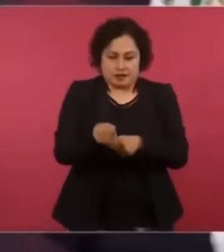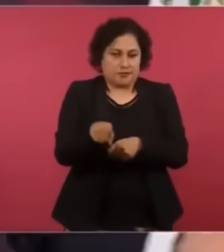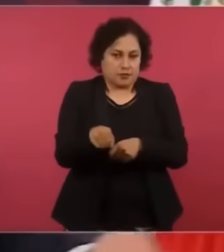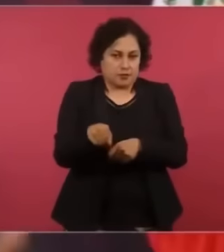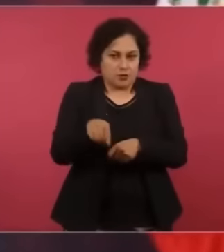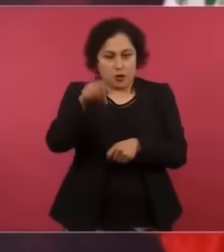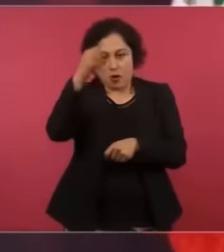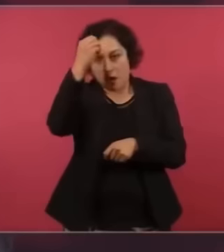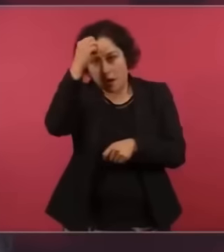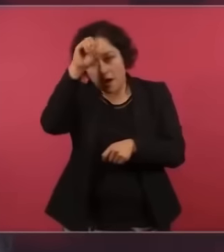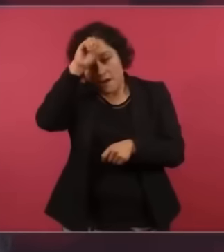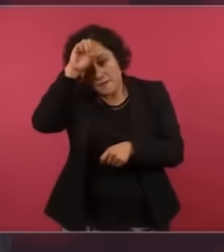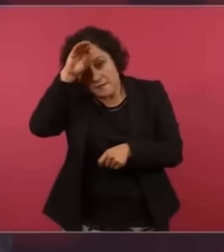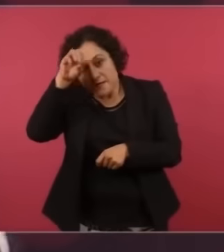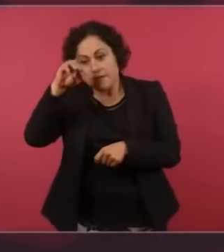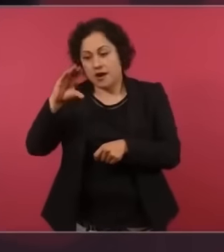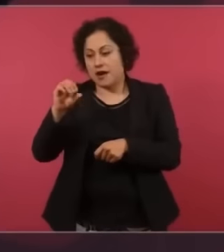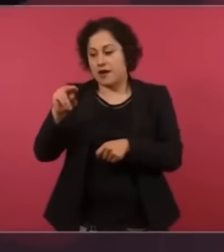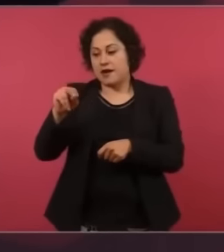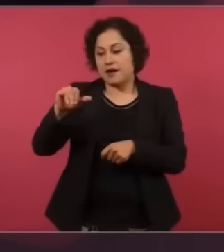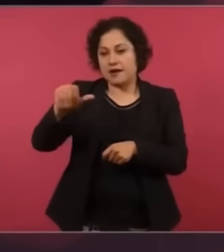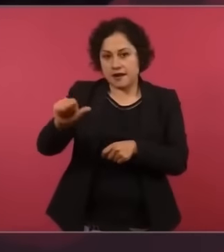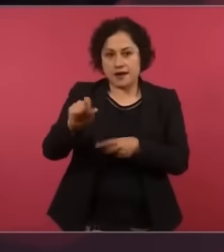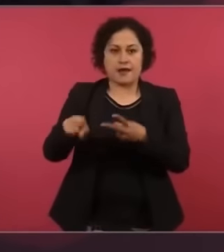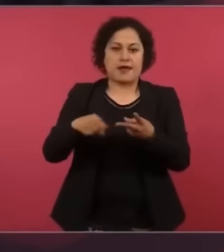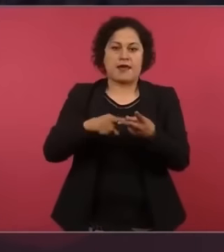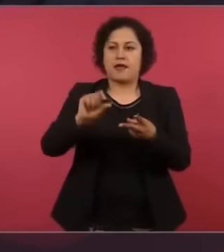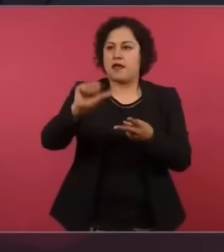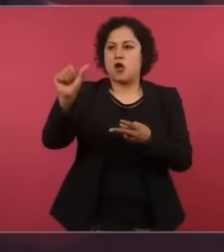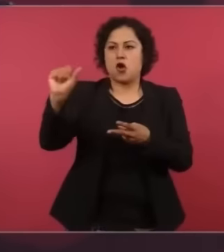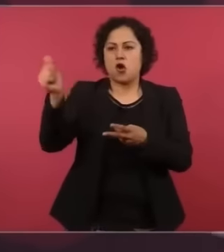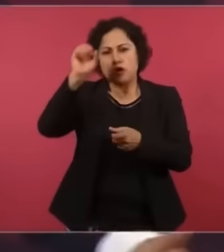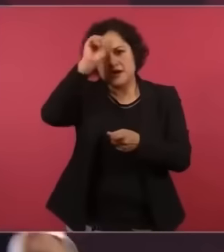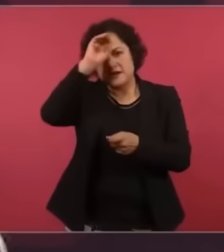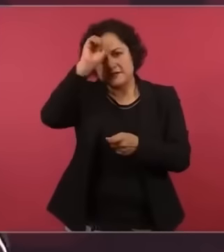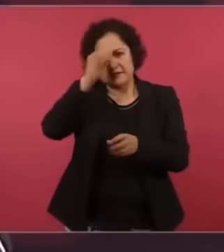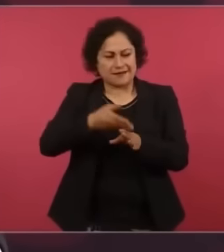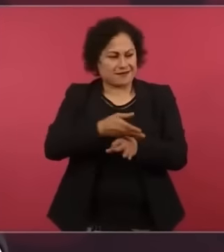minas, como lo hicieron en este periodo,